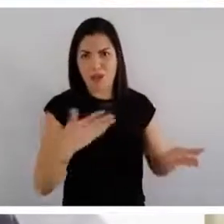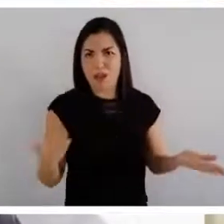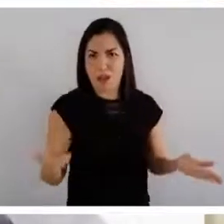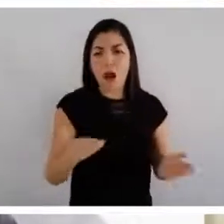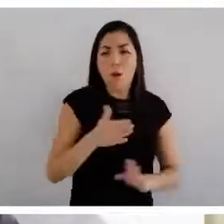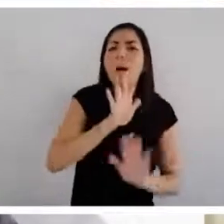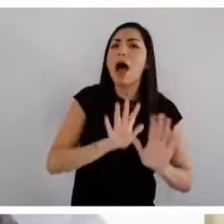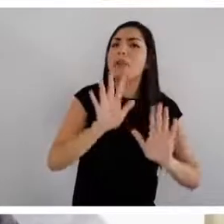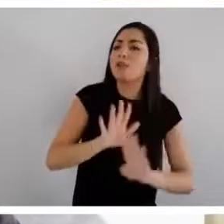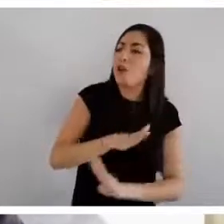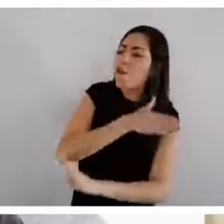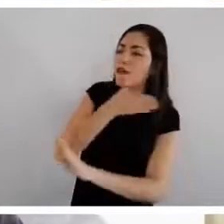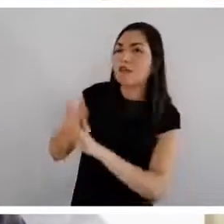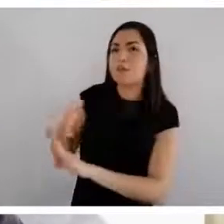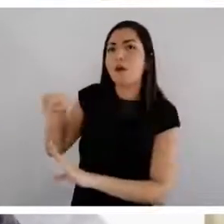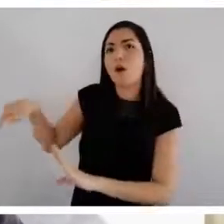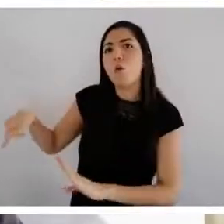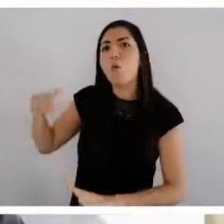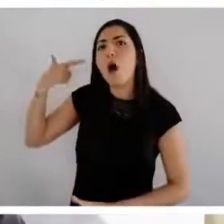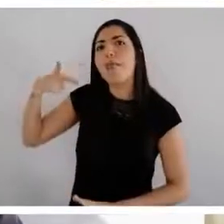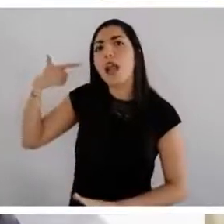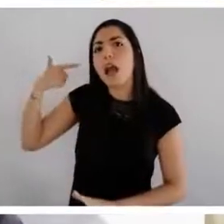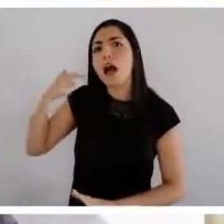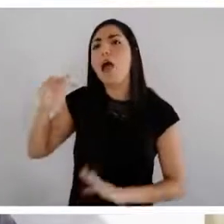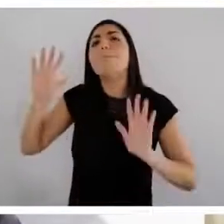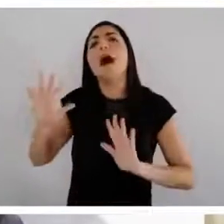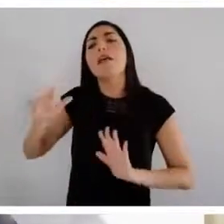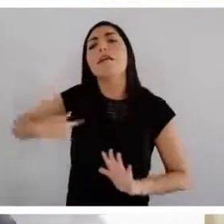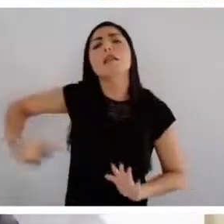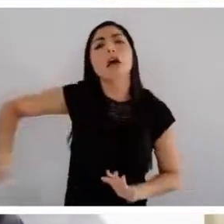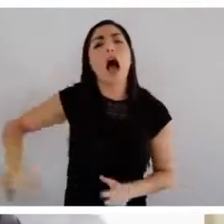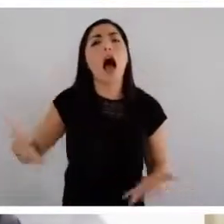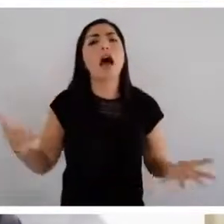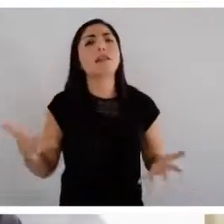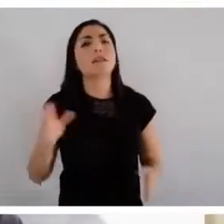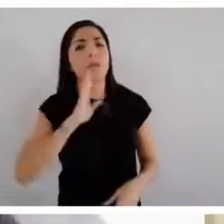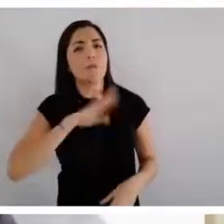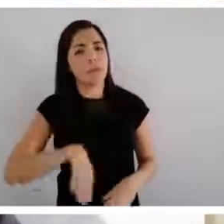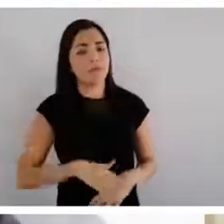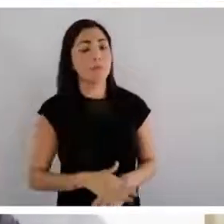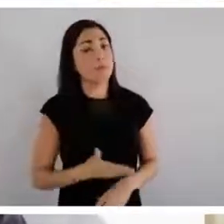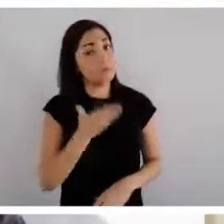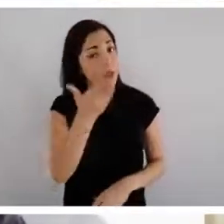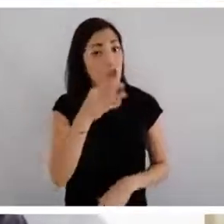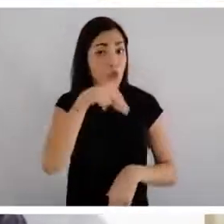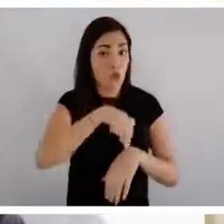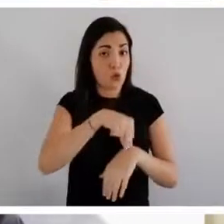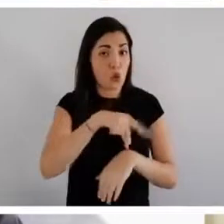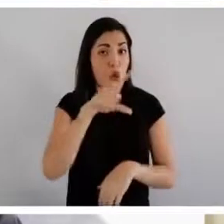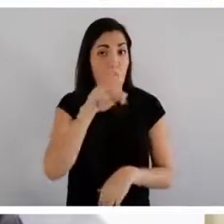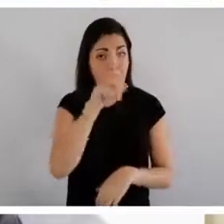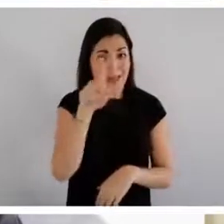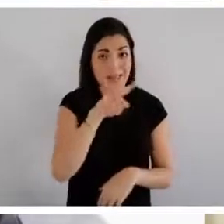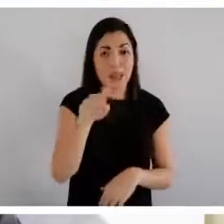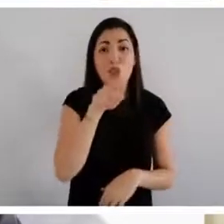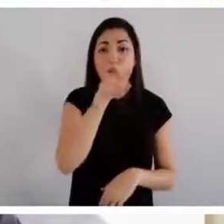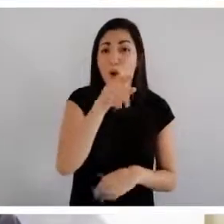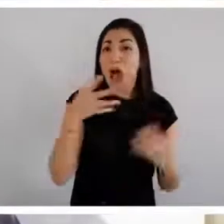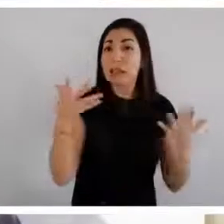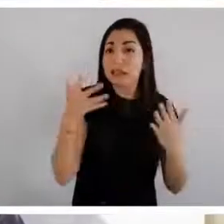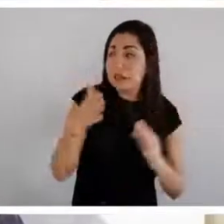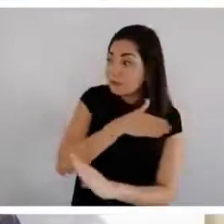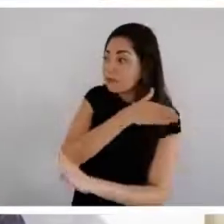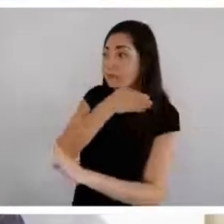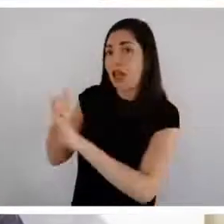y de manera parcial y ofensiva mencionó a Guadalajara como si aquí todos lo hubiéramos hecho mal. Doctor López-Gatell, con esto usted no